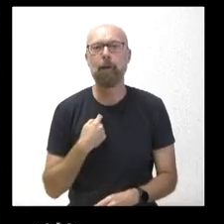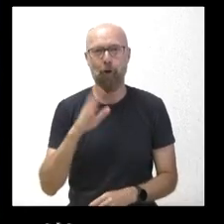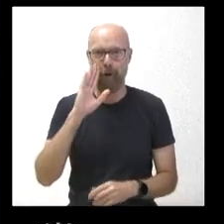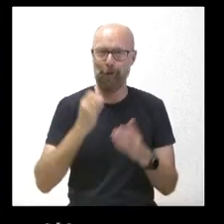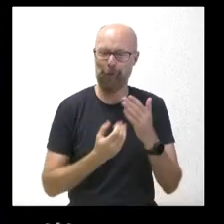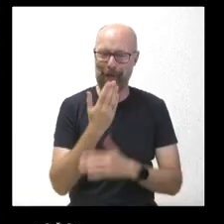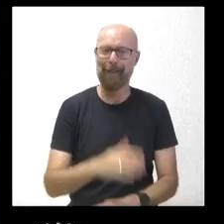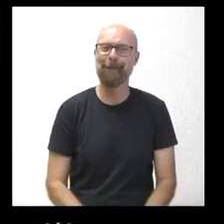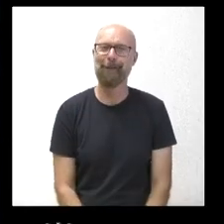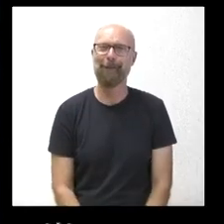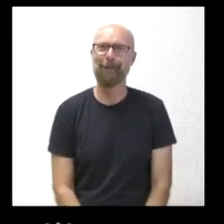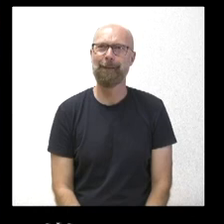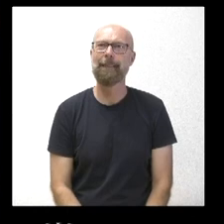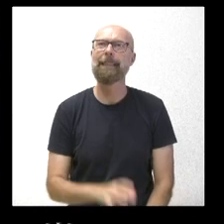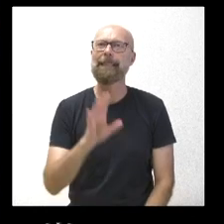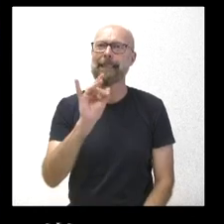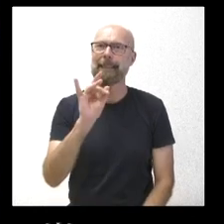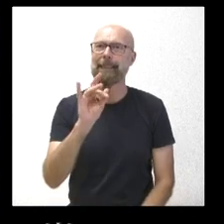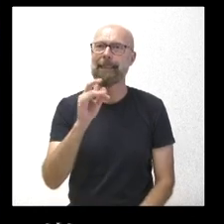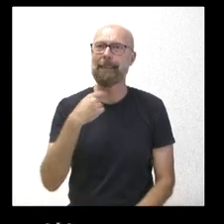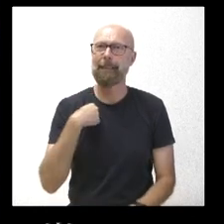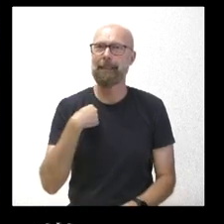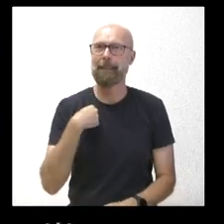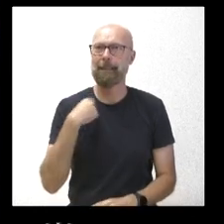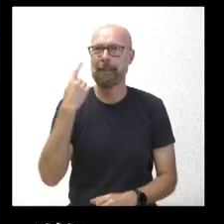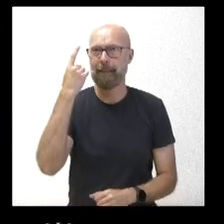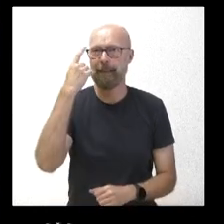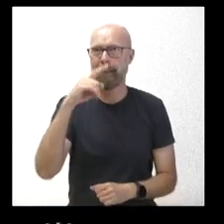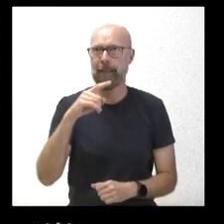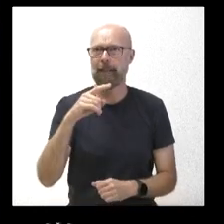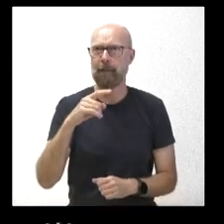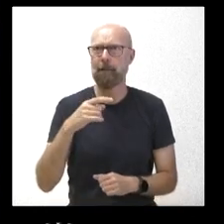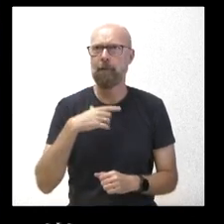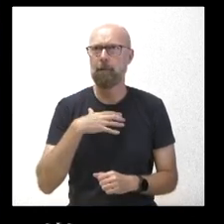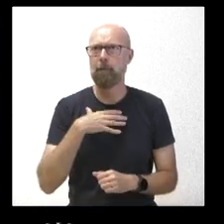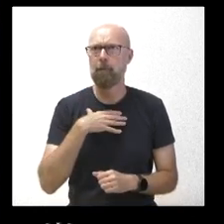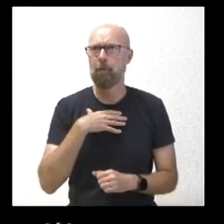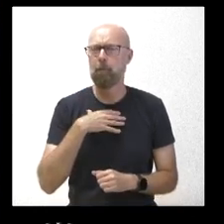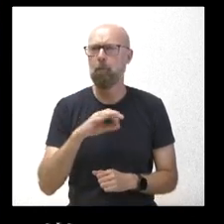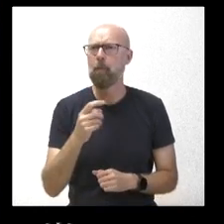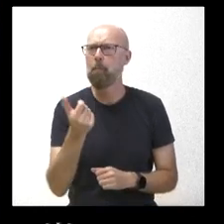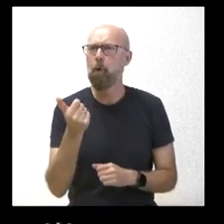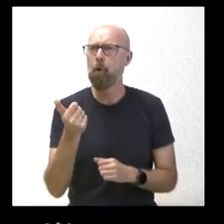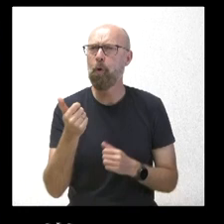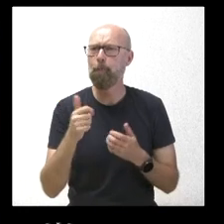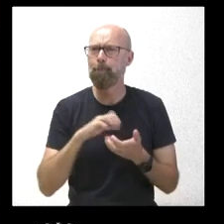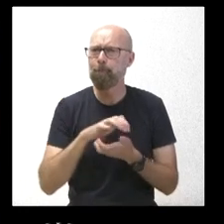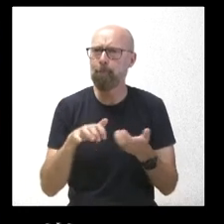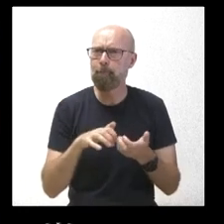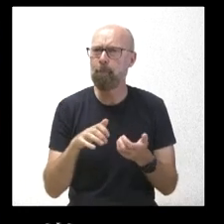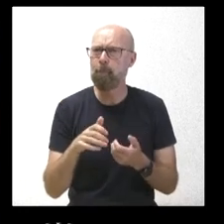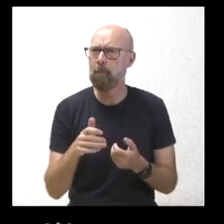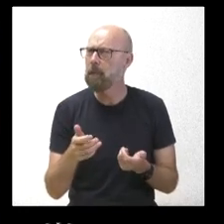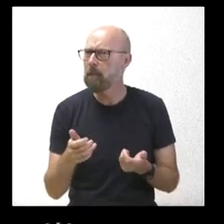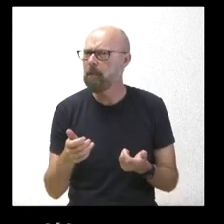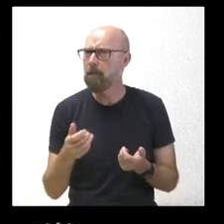días. Sí, yo sé que en Soria podemos llegar a resultar un poco reiterativos, pero voy a insistir una semana más con las